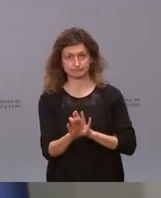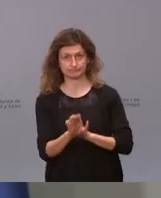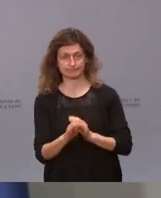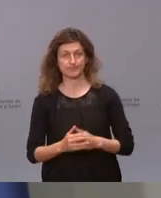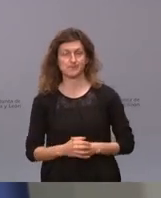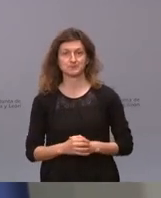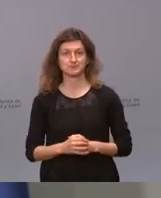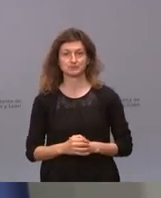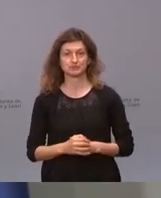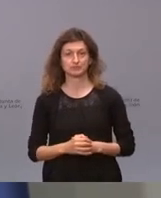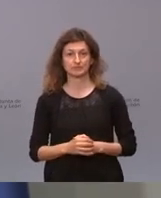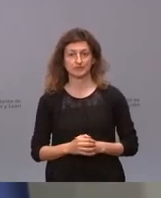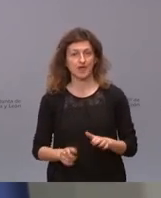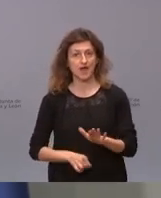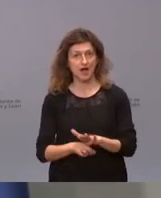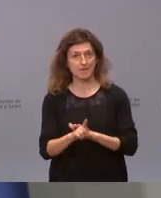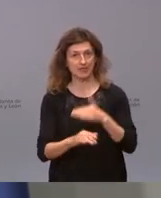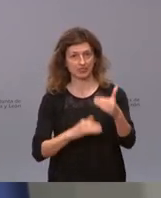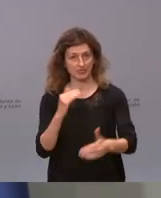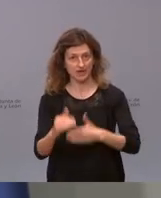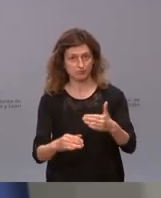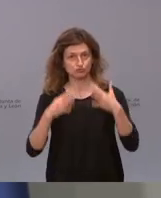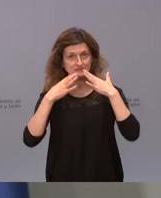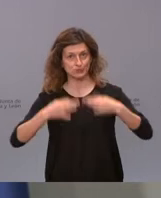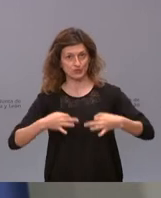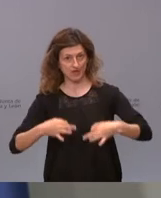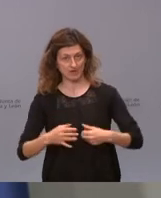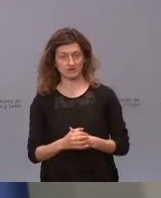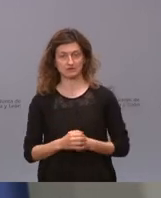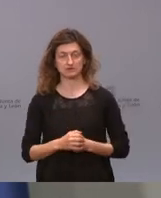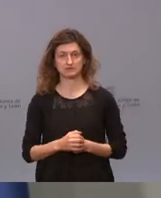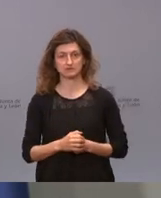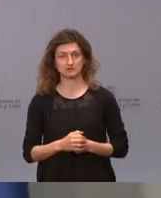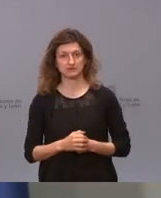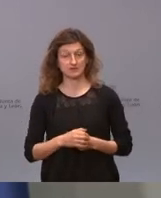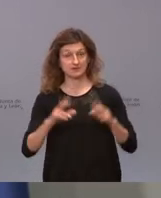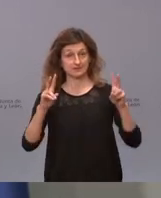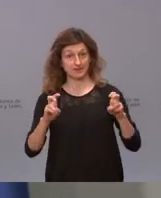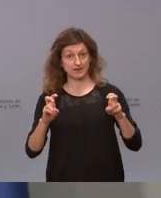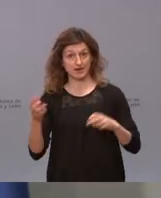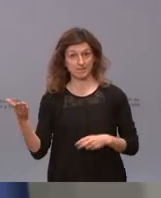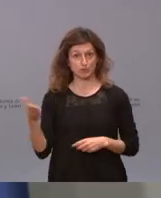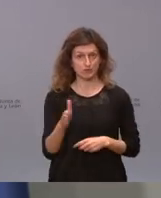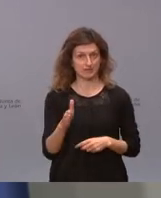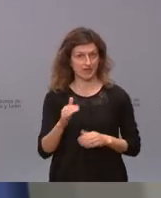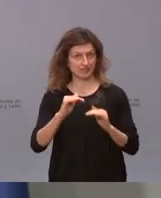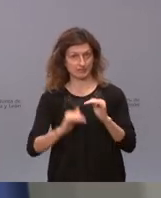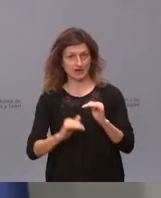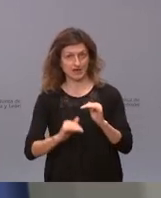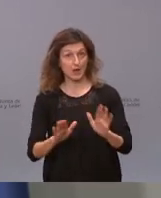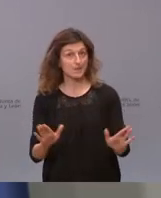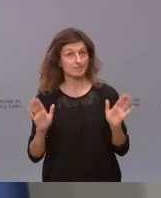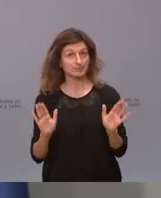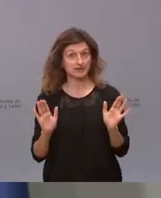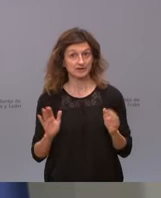Avanzamos, avanzamos con seguridad, nuestra letalidad, nuestra mortalidad es muy baja, pero